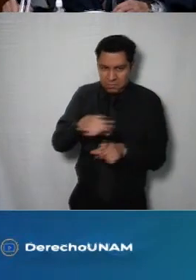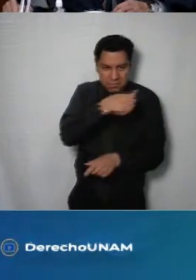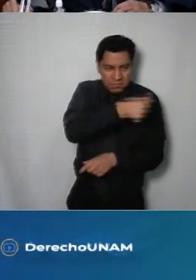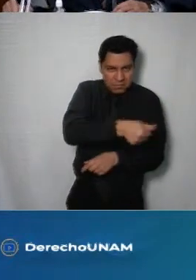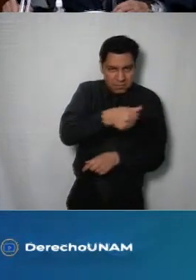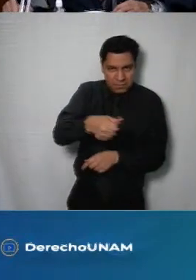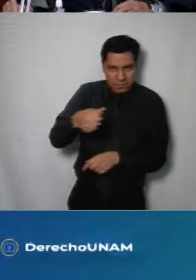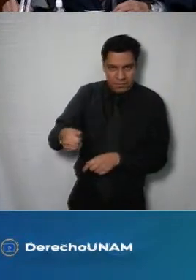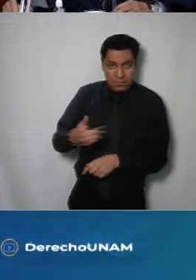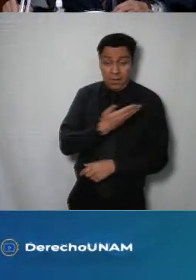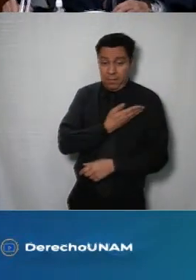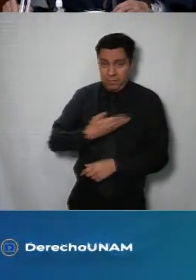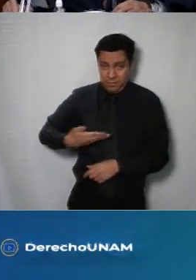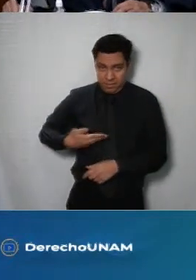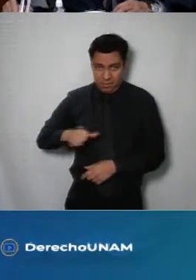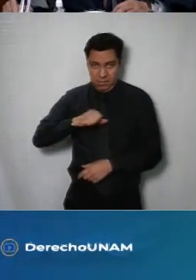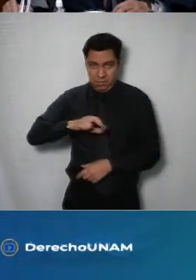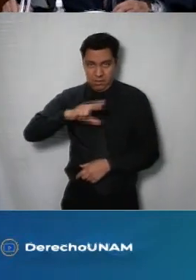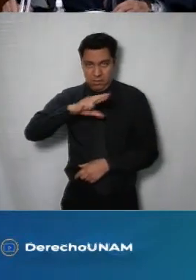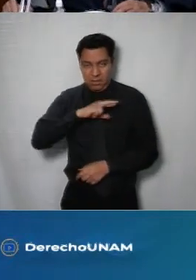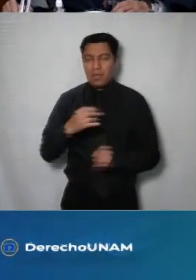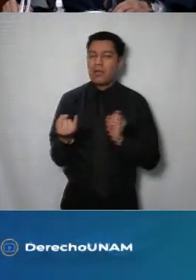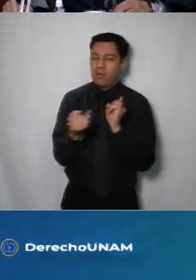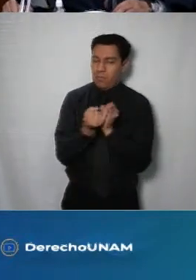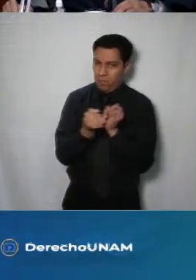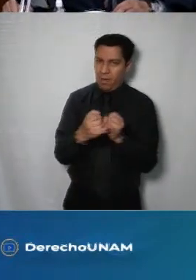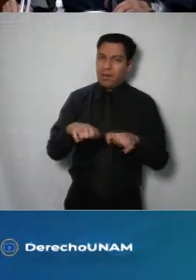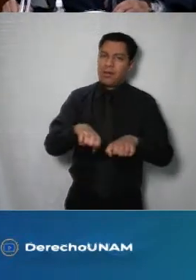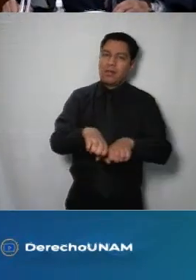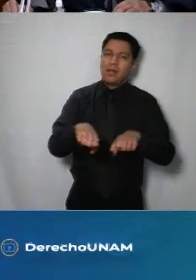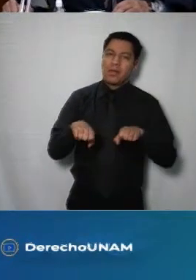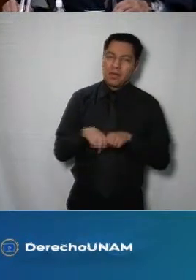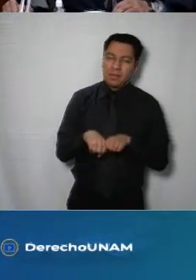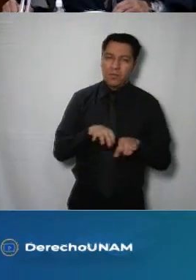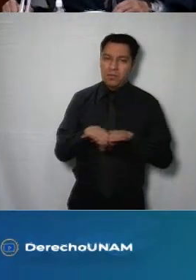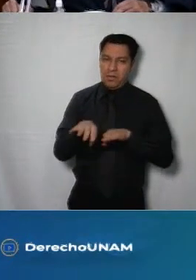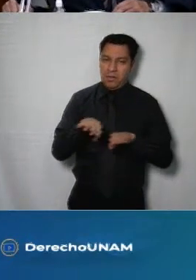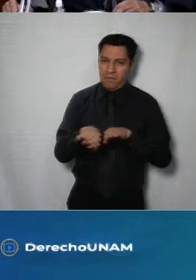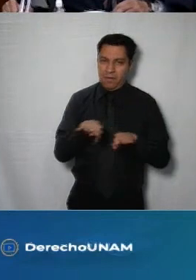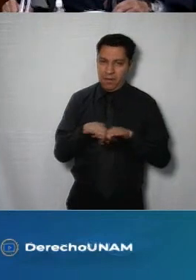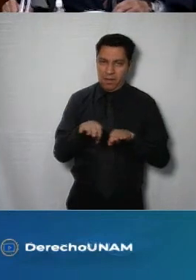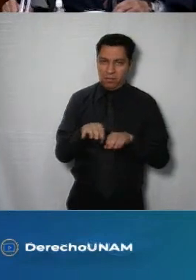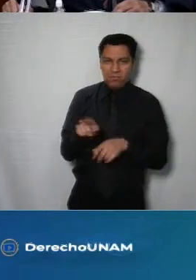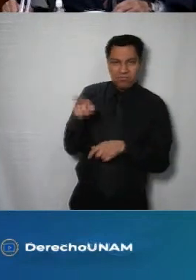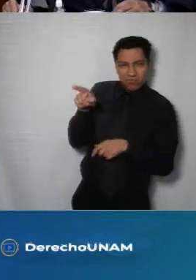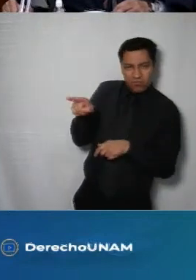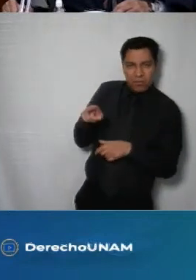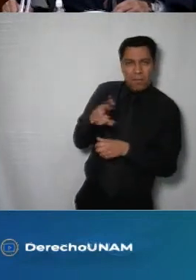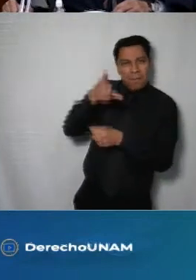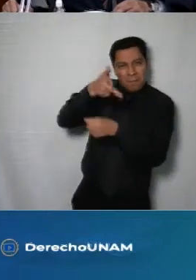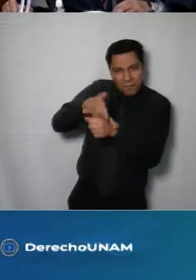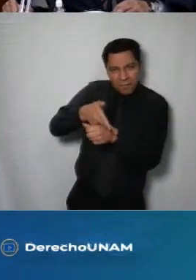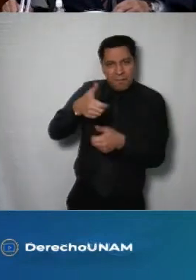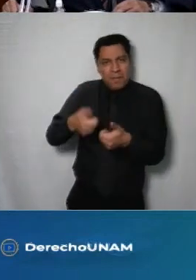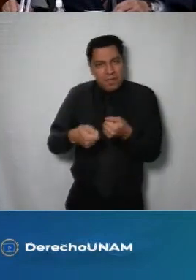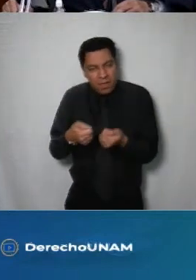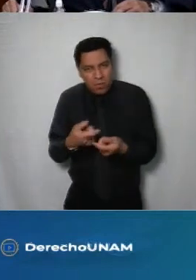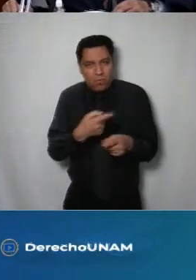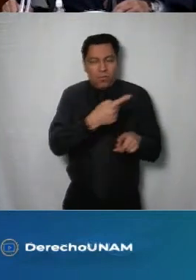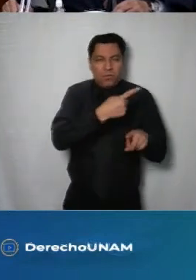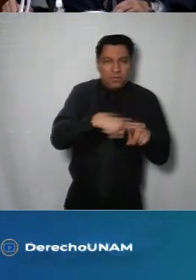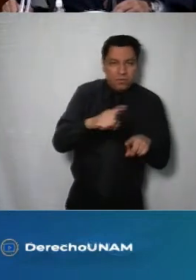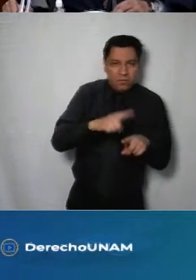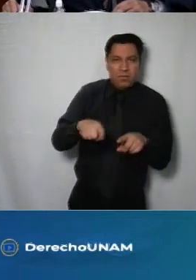naturalmente a mi presidente y a todo el equipo de trabajo del Info Ciudad de México un equipo muy valioso muy